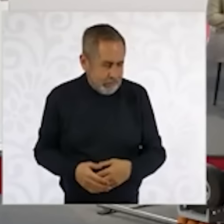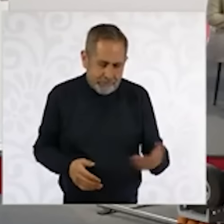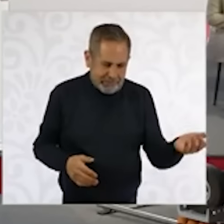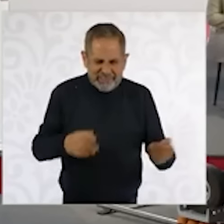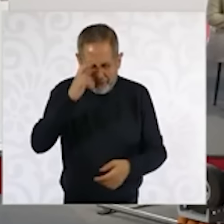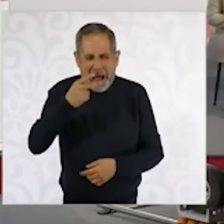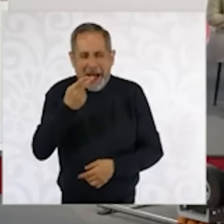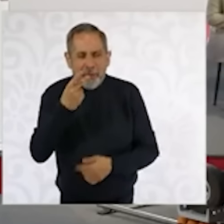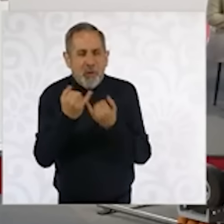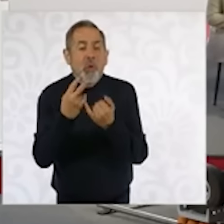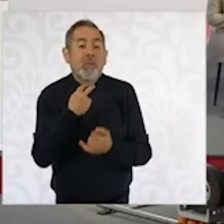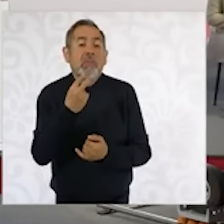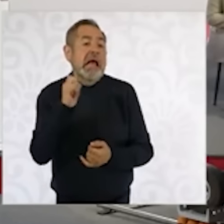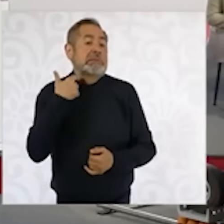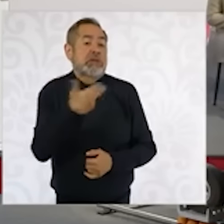los presidentes de entonces.